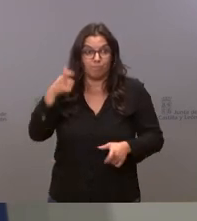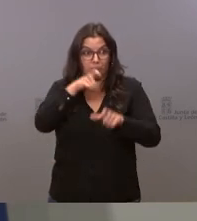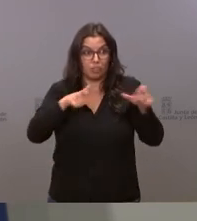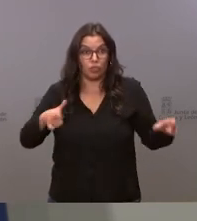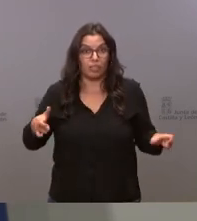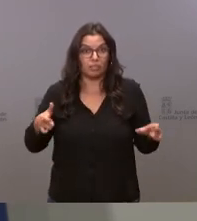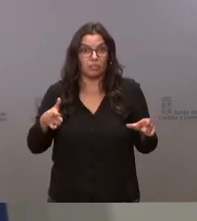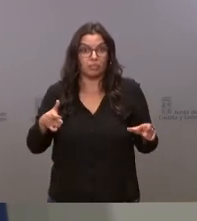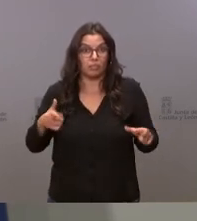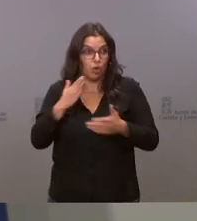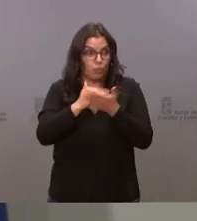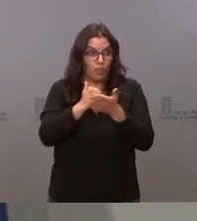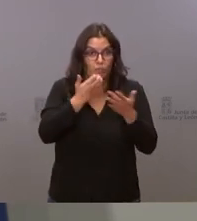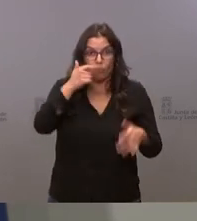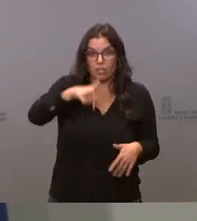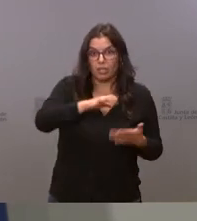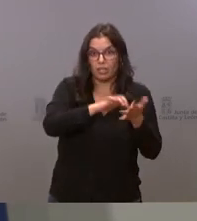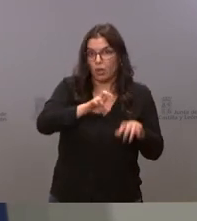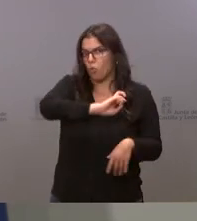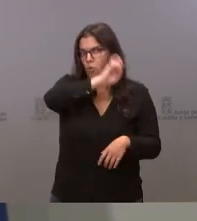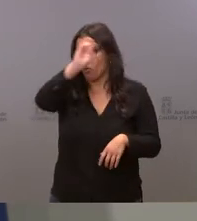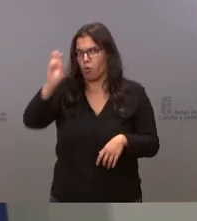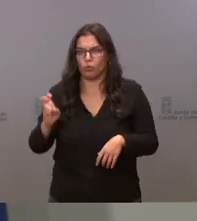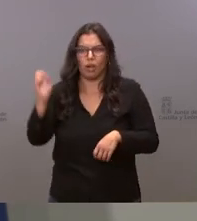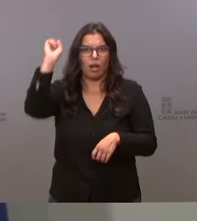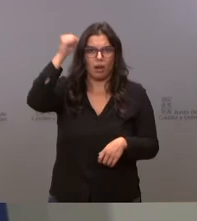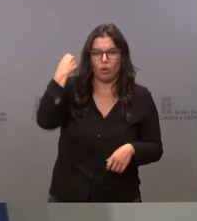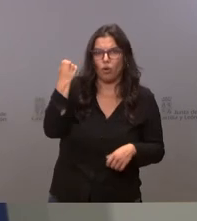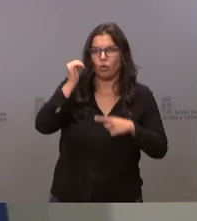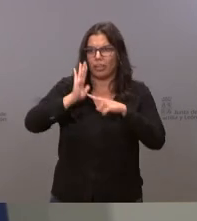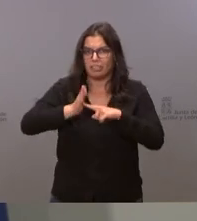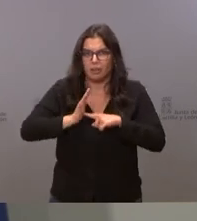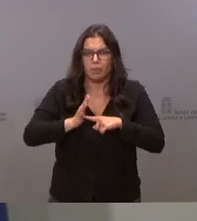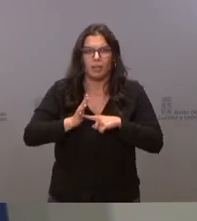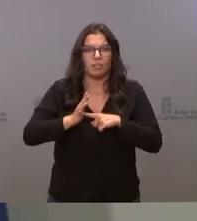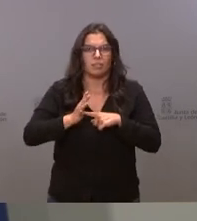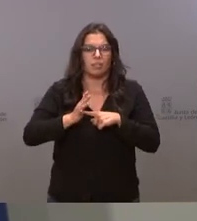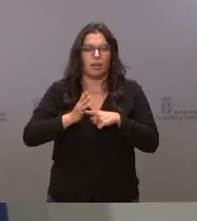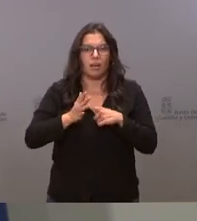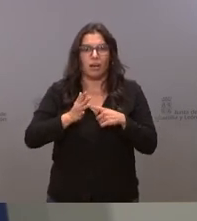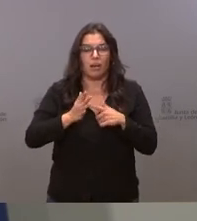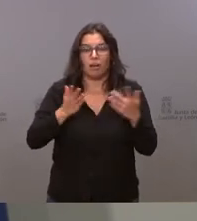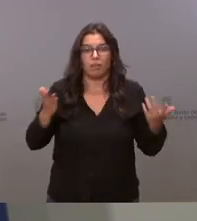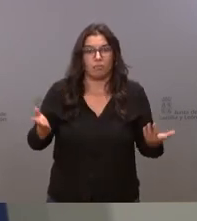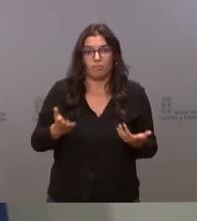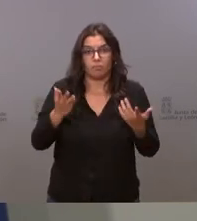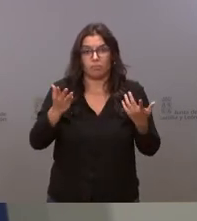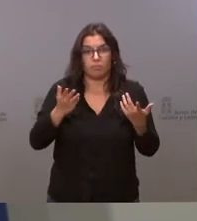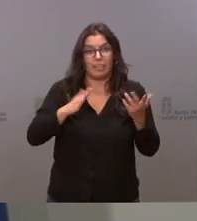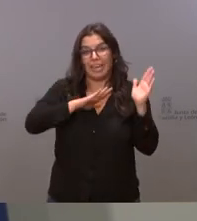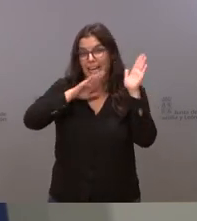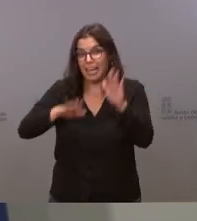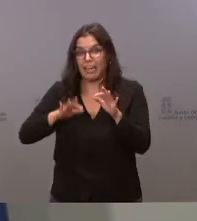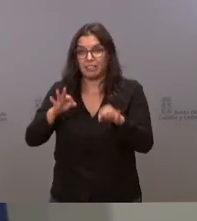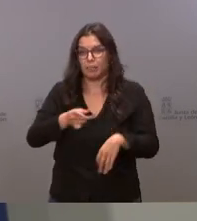de comunidades como la nuestra y otras comunidades como Aragón como Castilla y La Mancha como las comunidades siempre leales y siempre